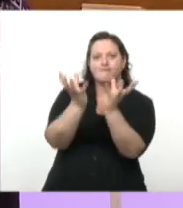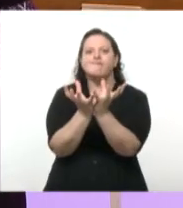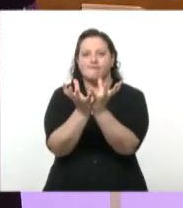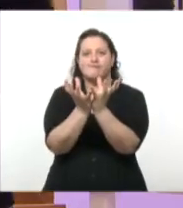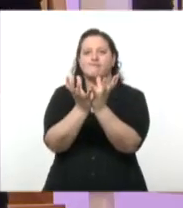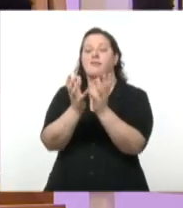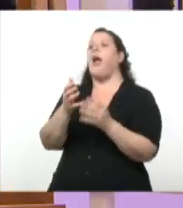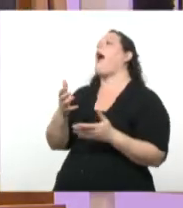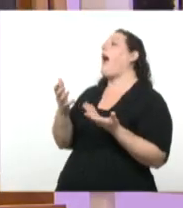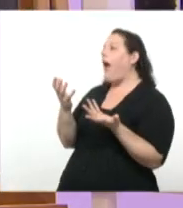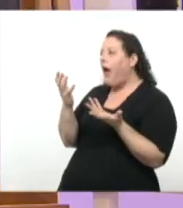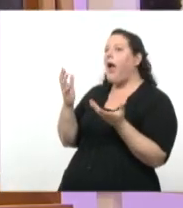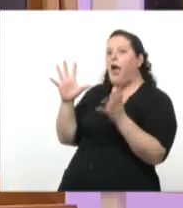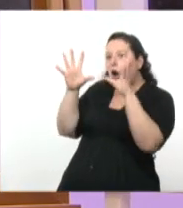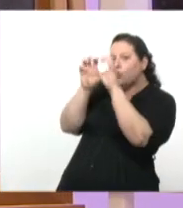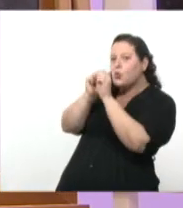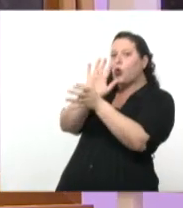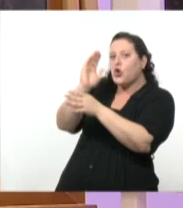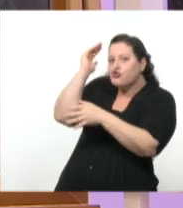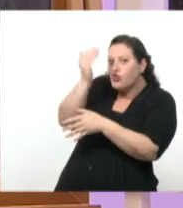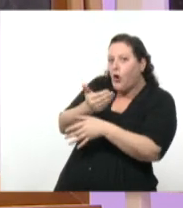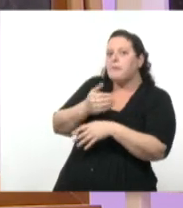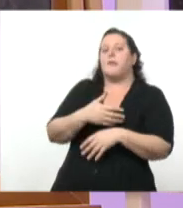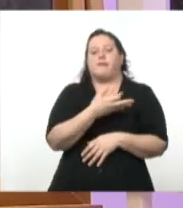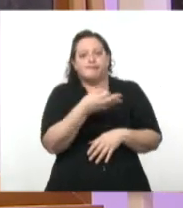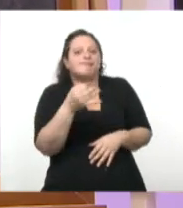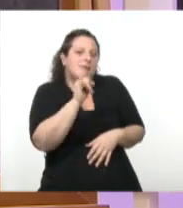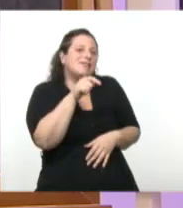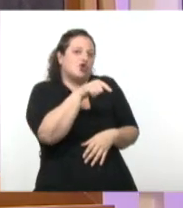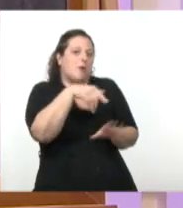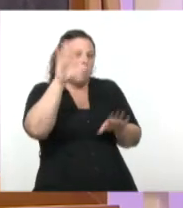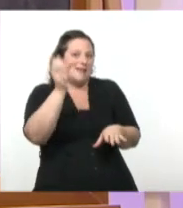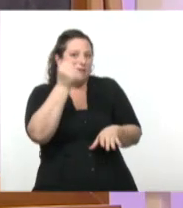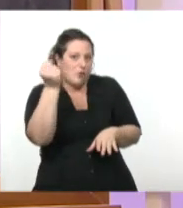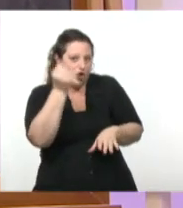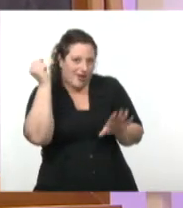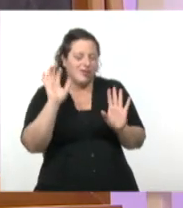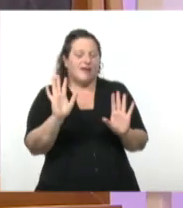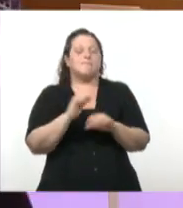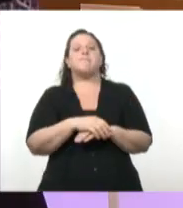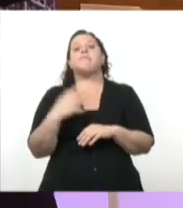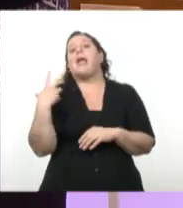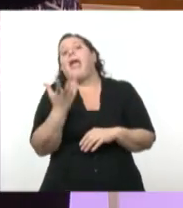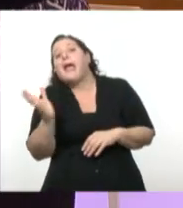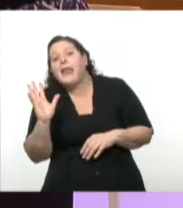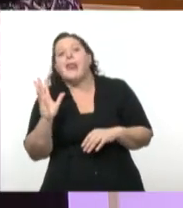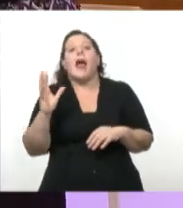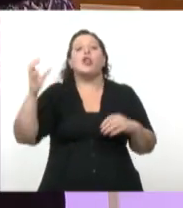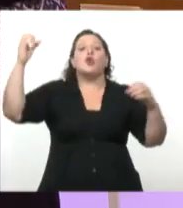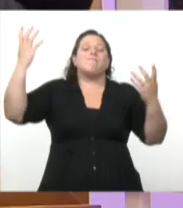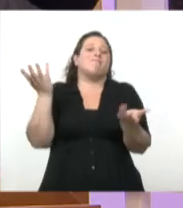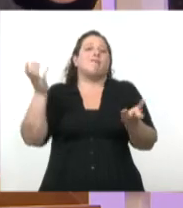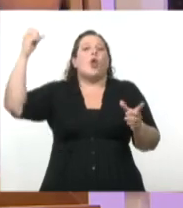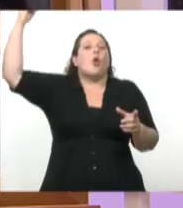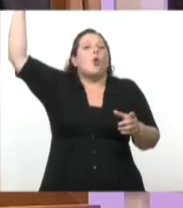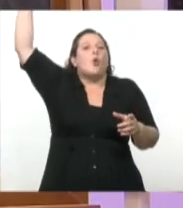Serían las sombras. La sombra es la más importante. Claro. En general, en las situaciones más naturales, la luz nos viene de arriba,